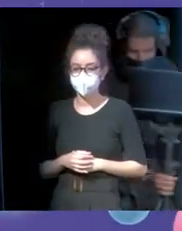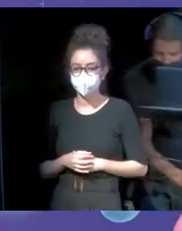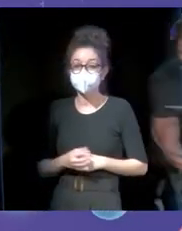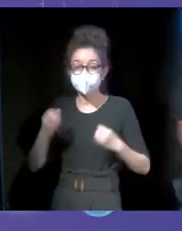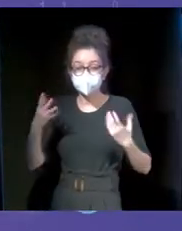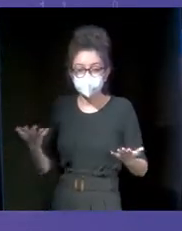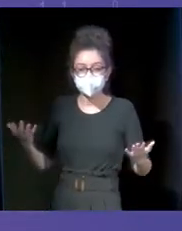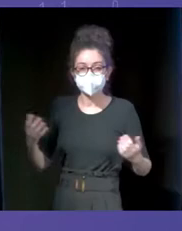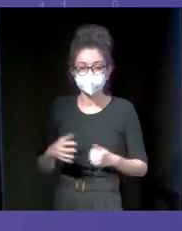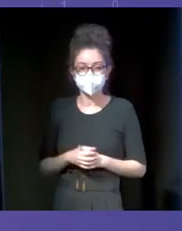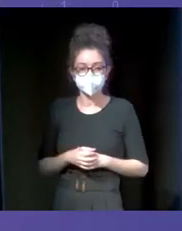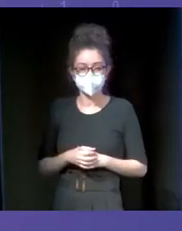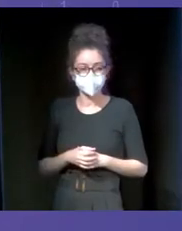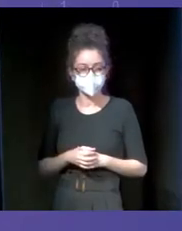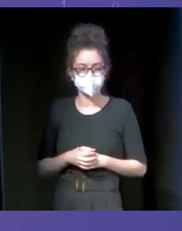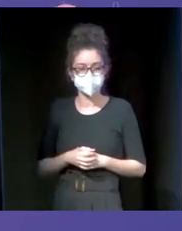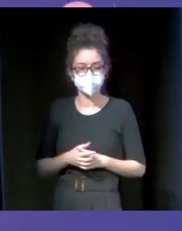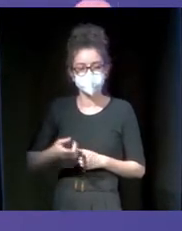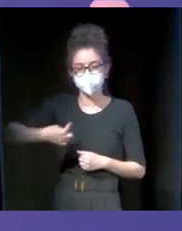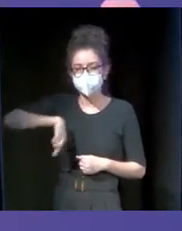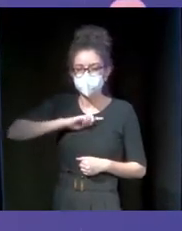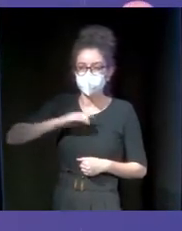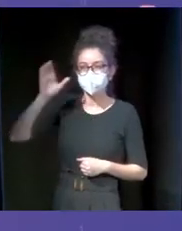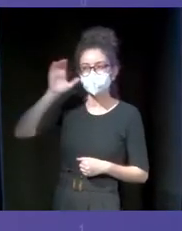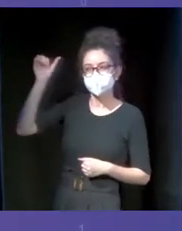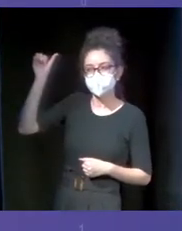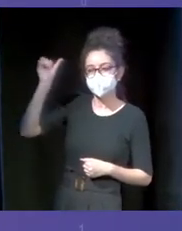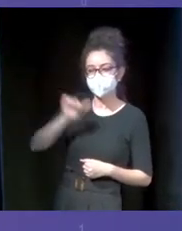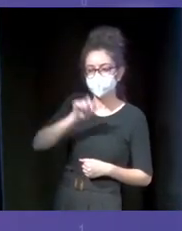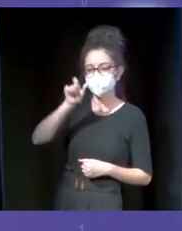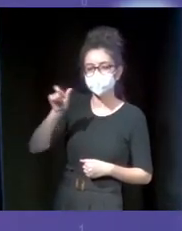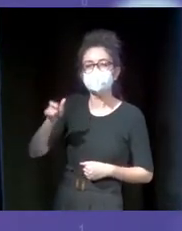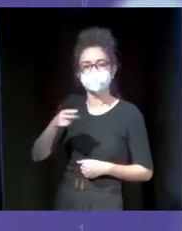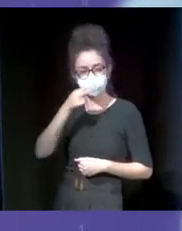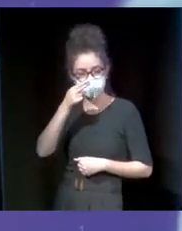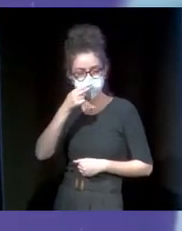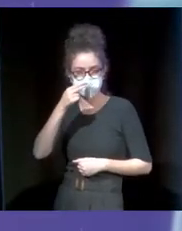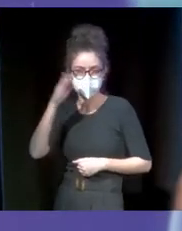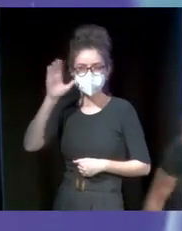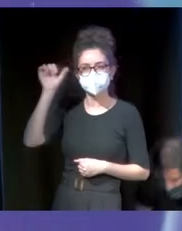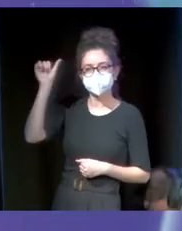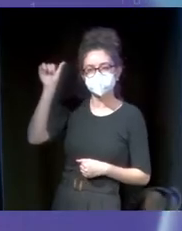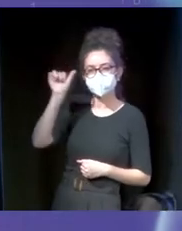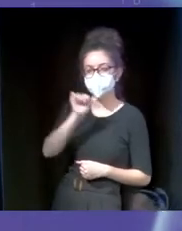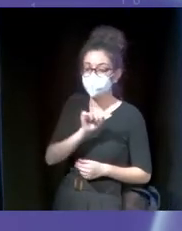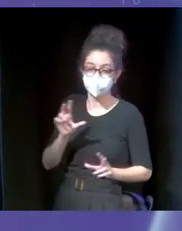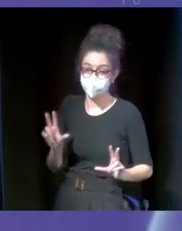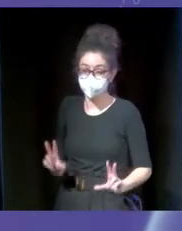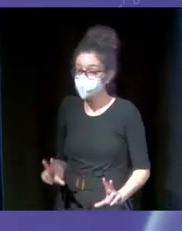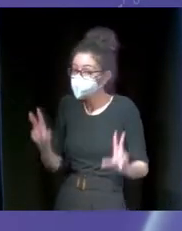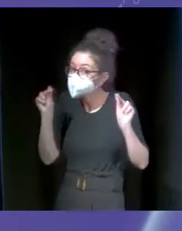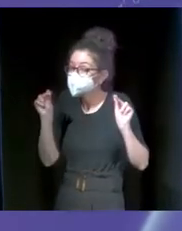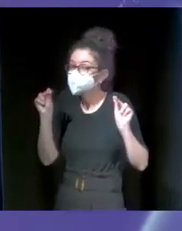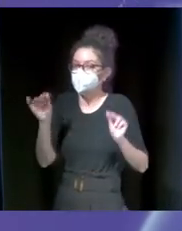escuchado y visto a muchísimas personas súper interesantes durante la tarde de hoy, pero bueno, aún no hemos terminado, nos queda un poquito más